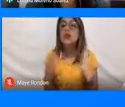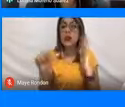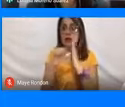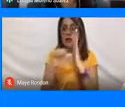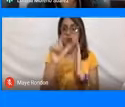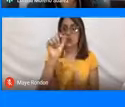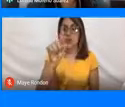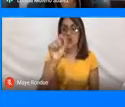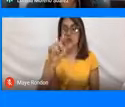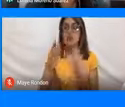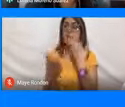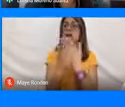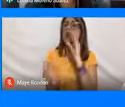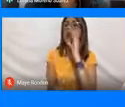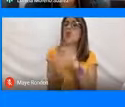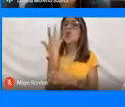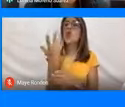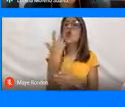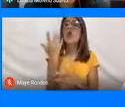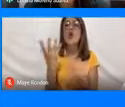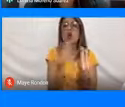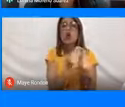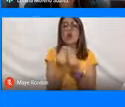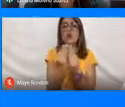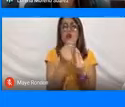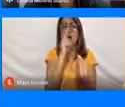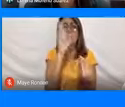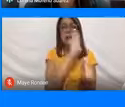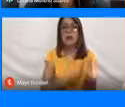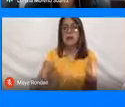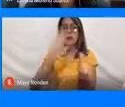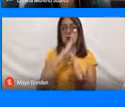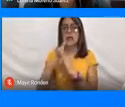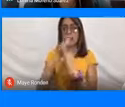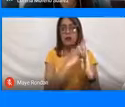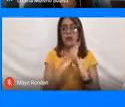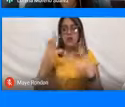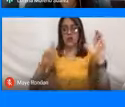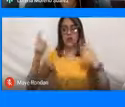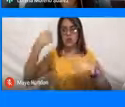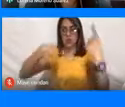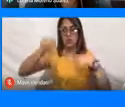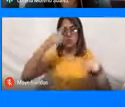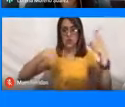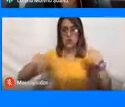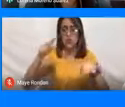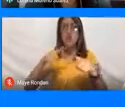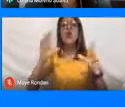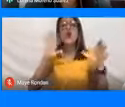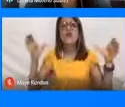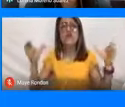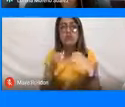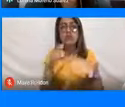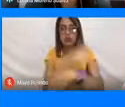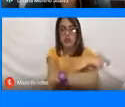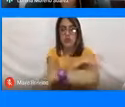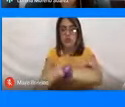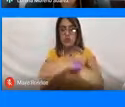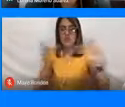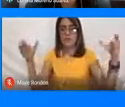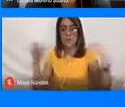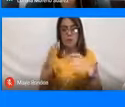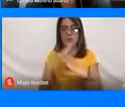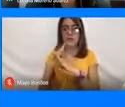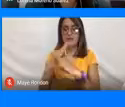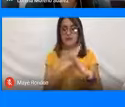11 se menciona la creación del Consejo Nacional de Seguridad Turística y los comités departamentales de seguridad